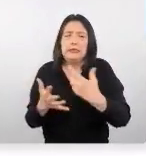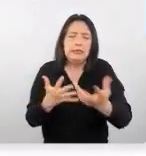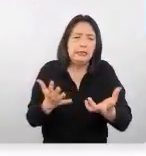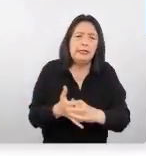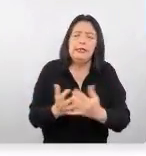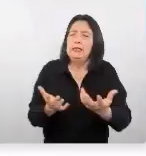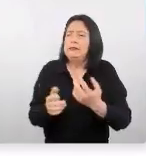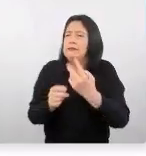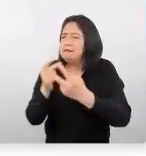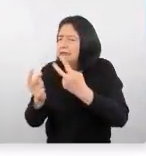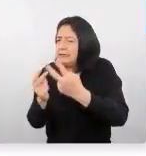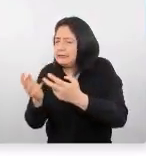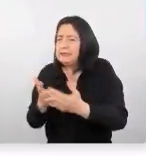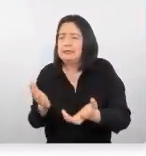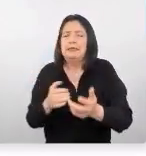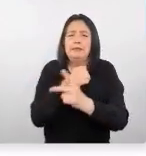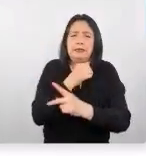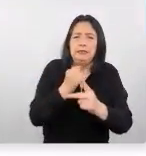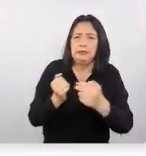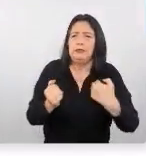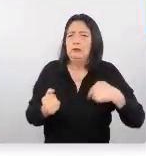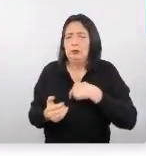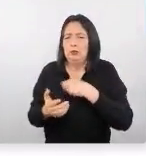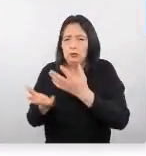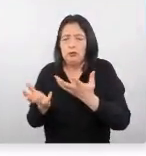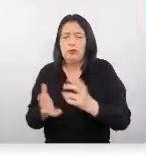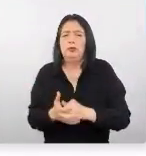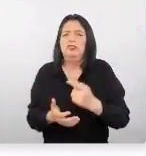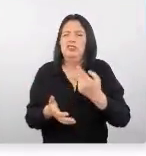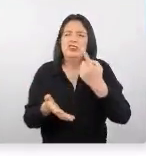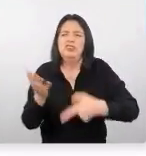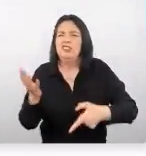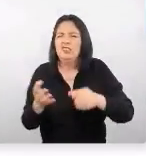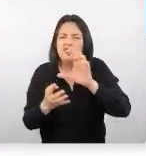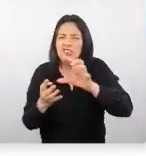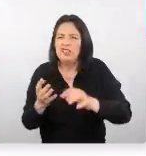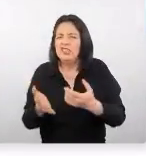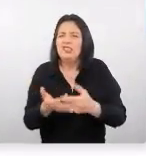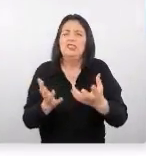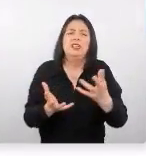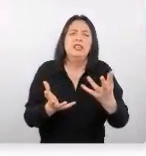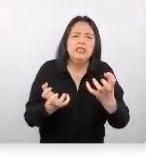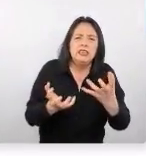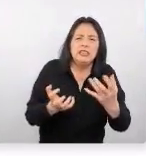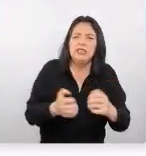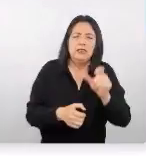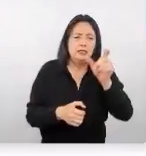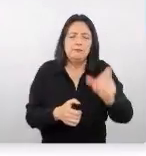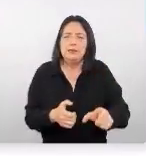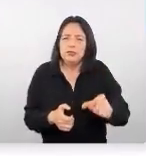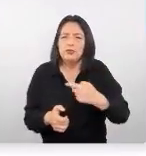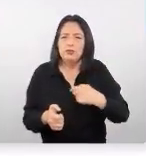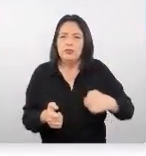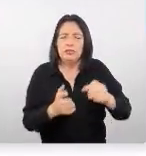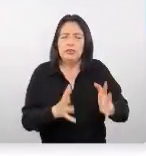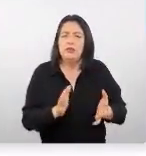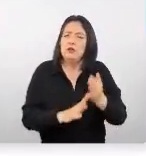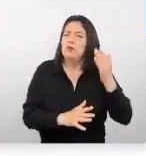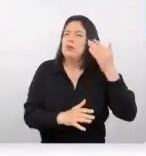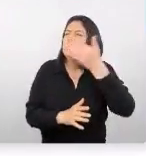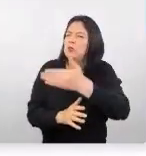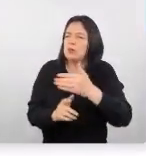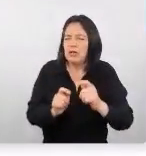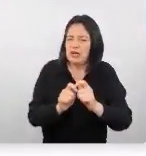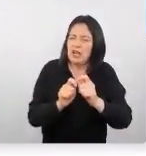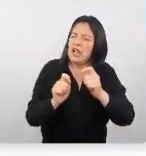como el nuestro, que ahora vamos a ver un poco más adelante qué características está buscando este chino cuando va a un mercado de larga